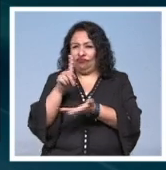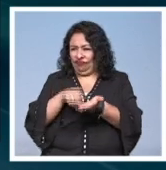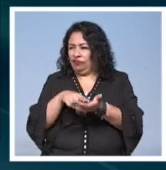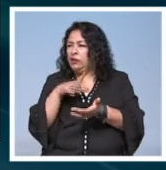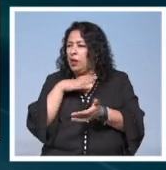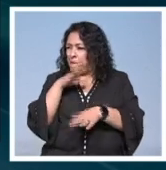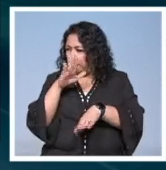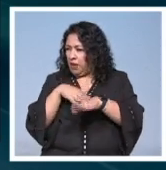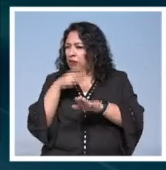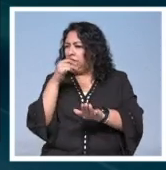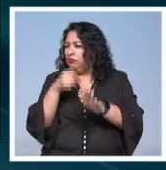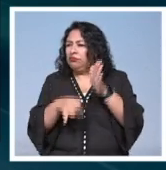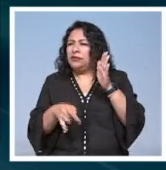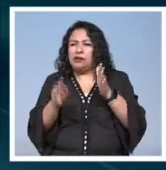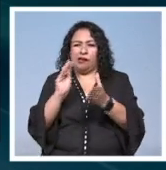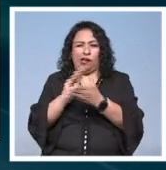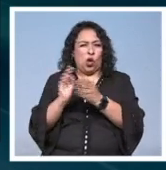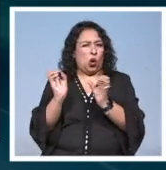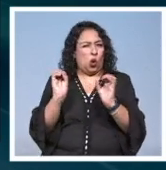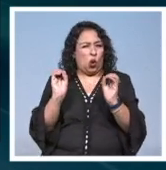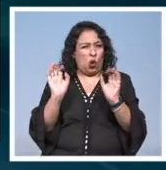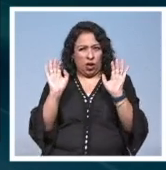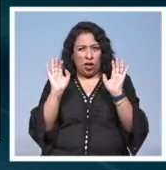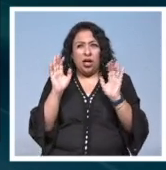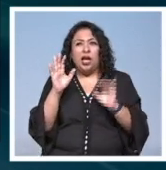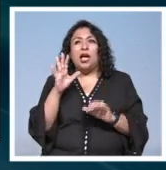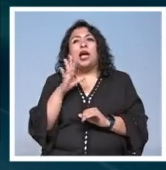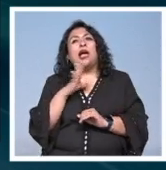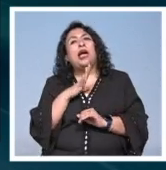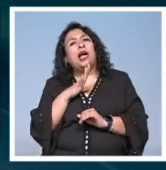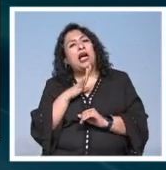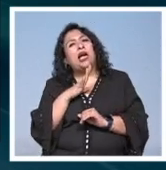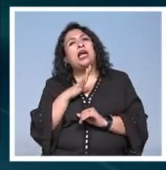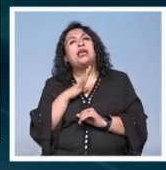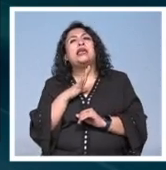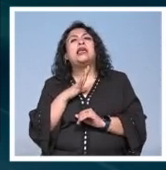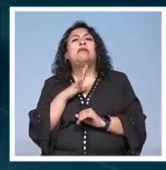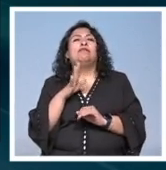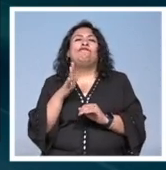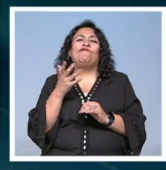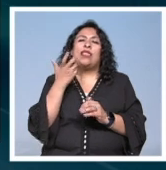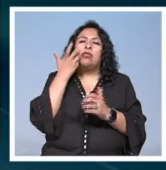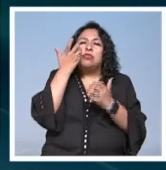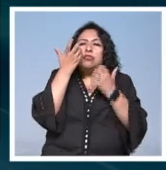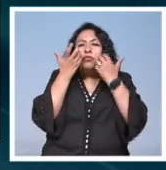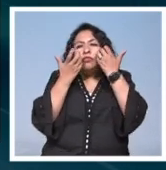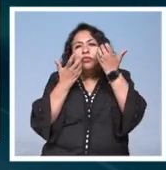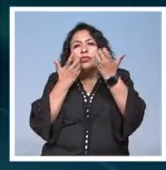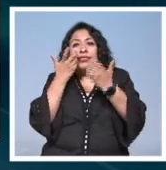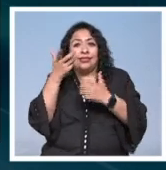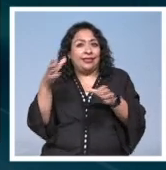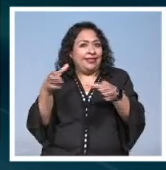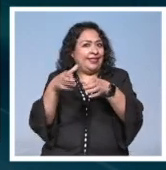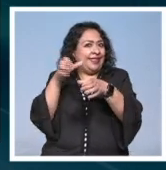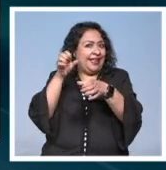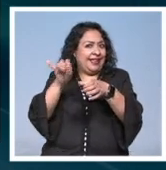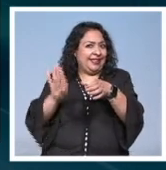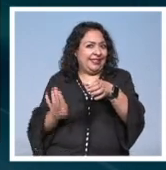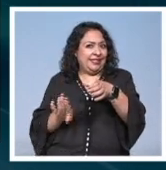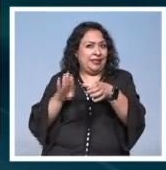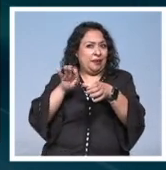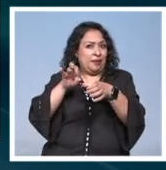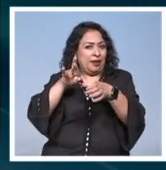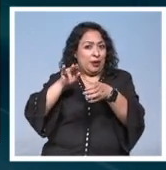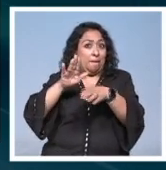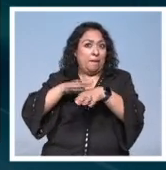algo más que me parece que no es indiferencia. Hay algo como de timidez, y es algo que los menonitas tienen, y sobre todo las mujeres,